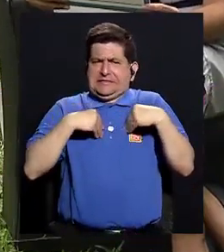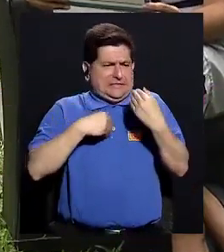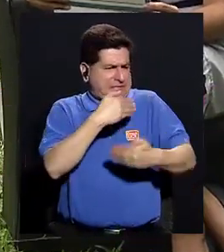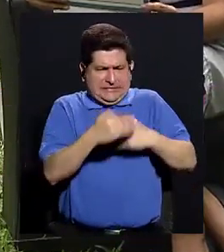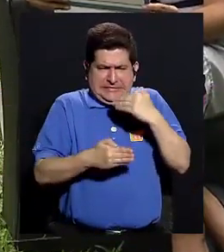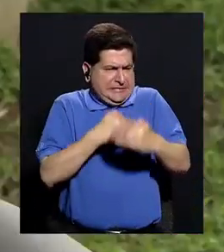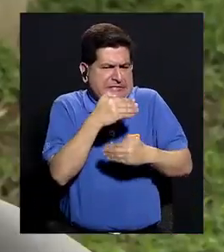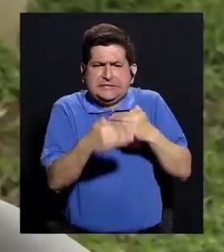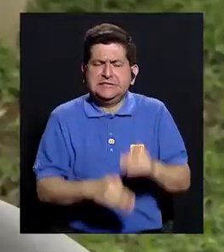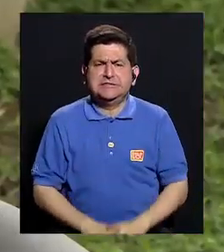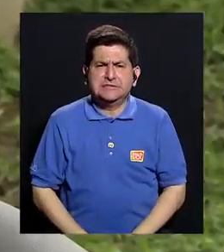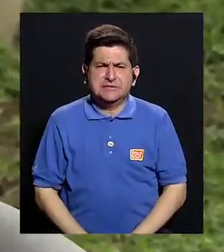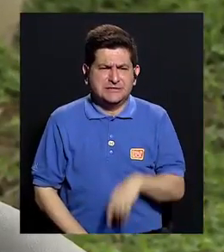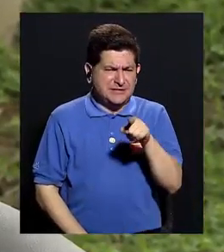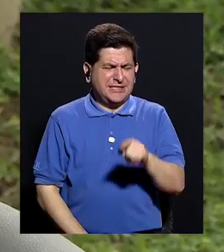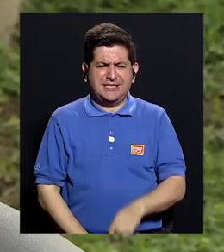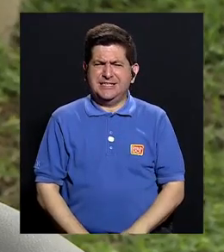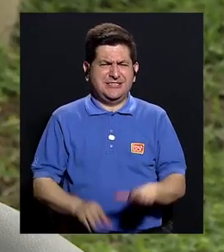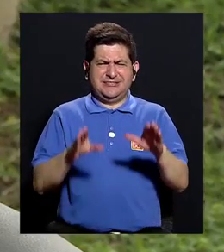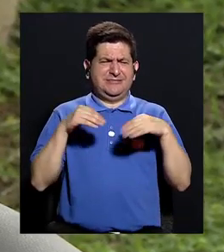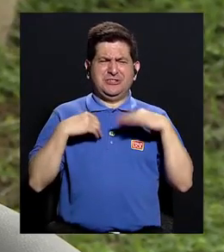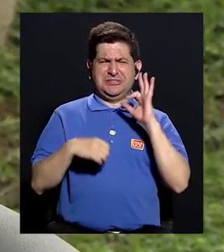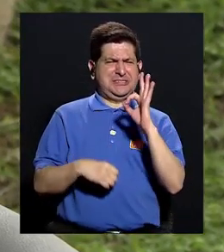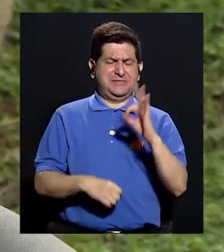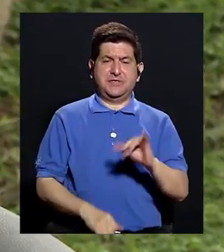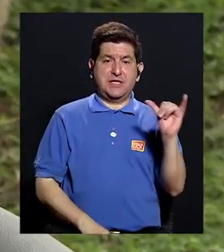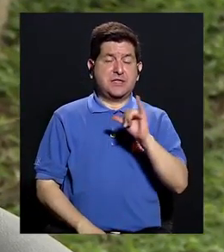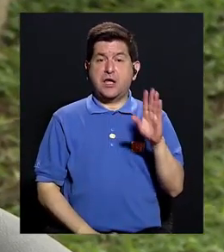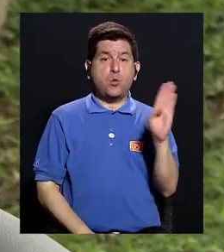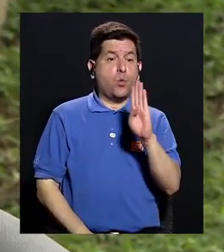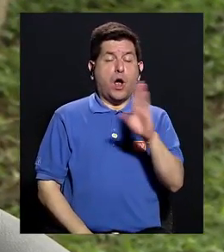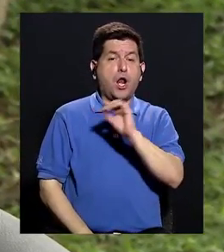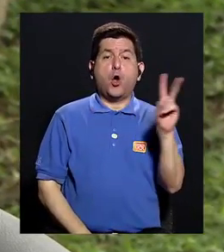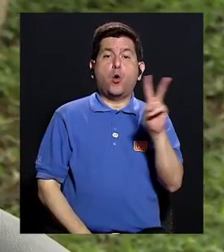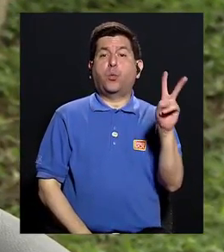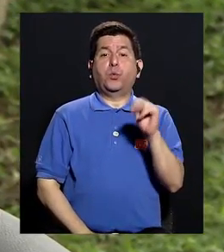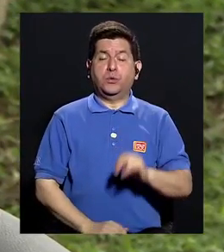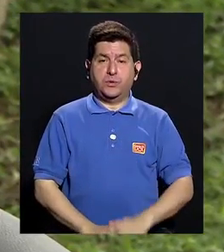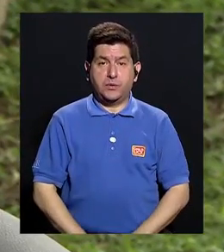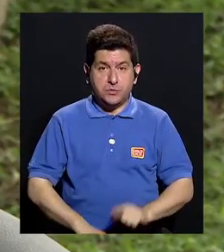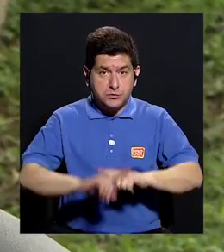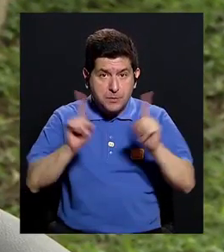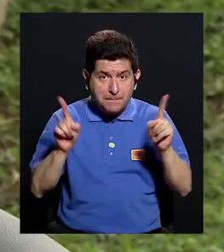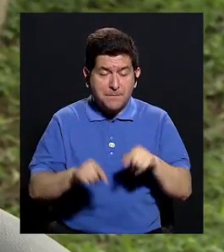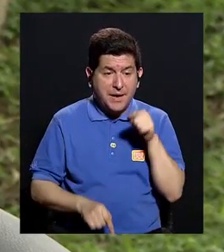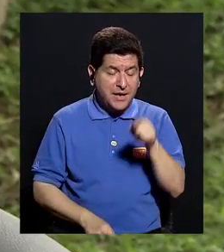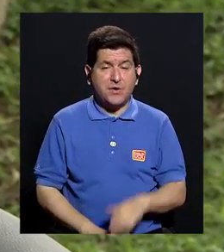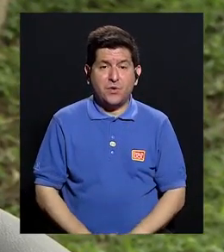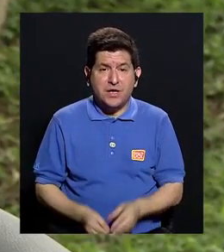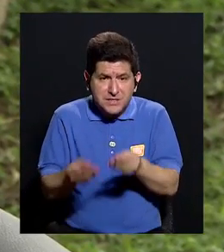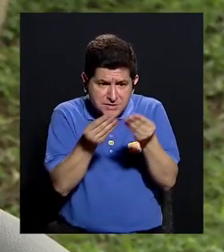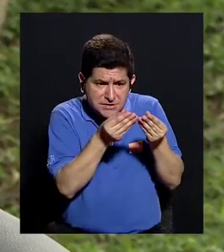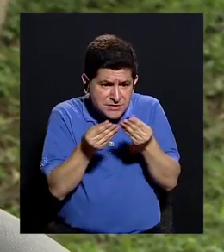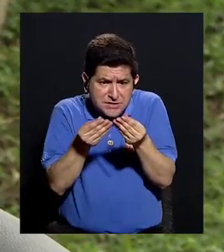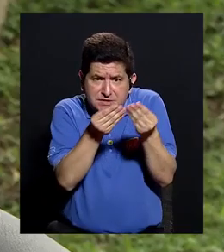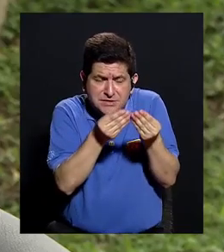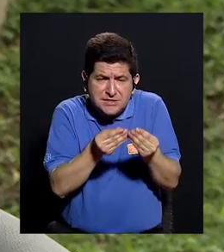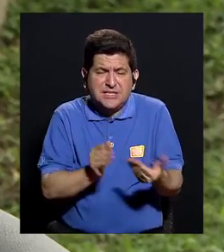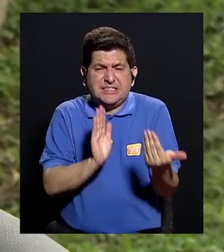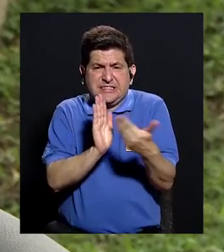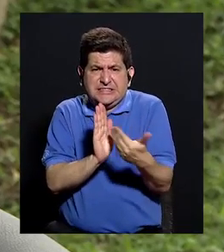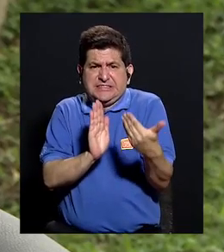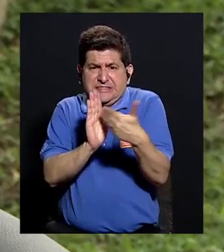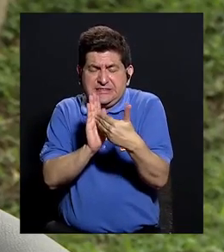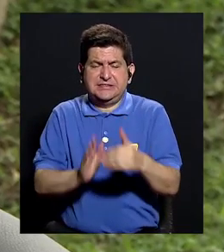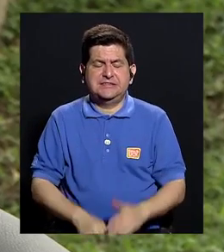procesar, que no nos está cayendo bien, como si tuviéramos una bacteria o un virus. Pero es una proteína que nos hace ese